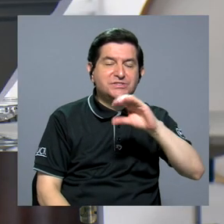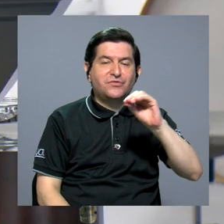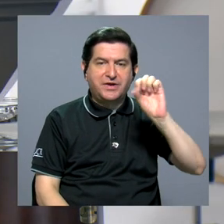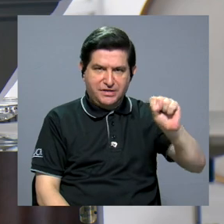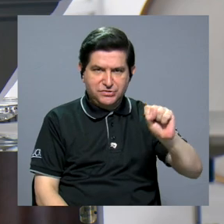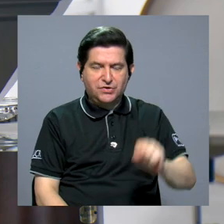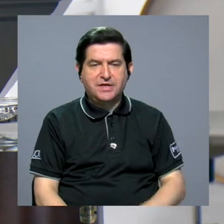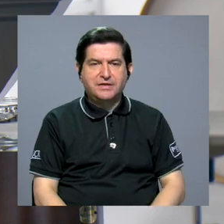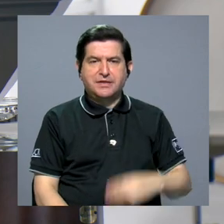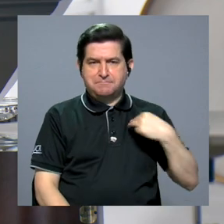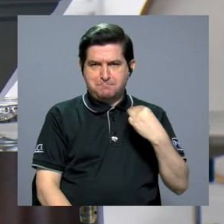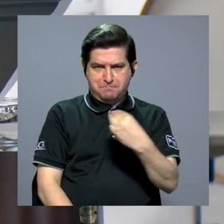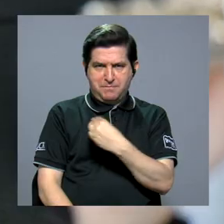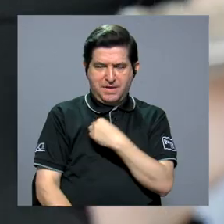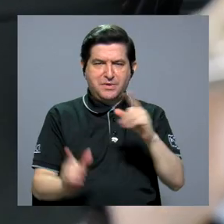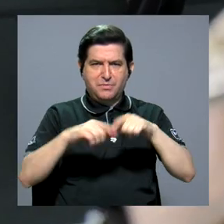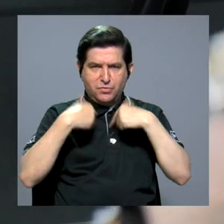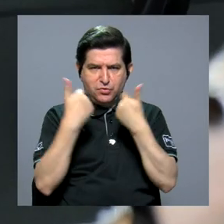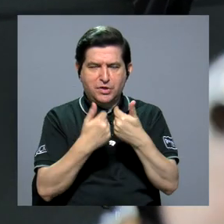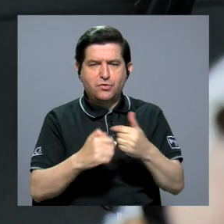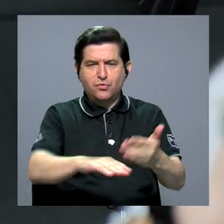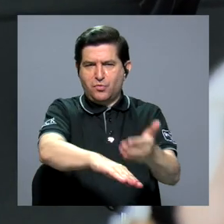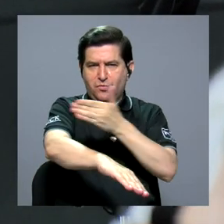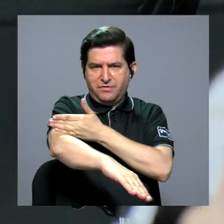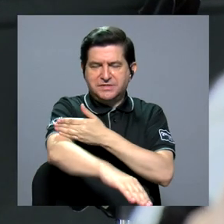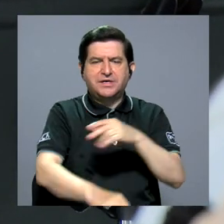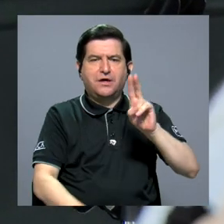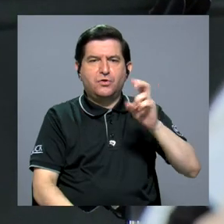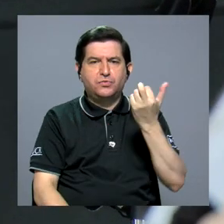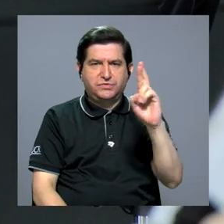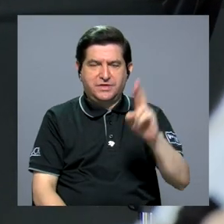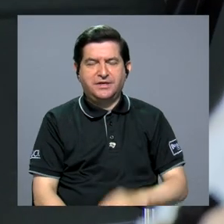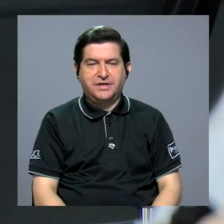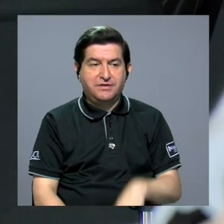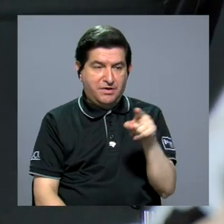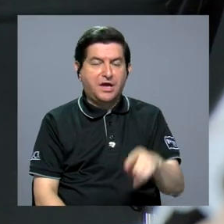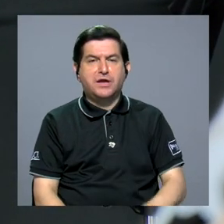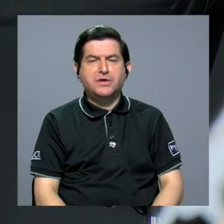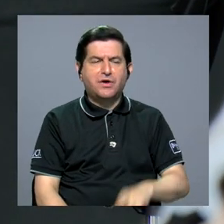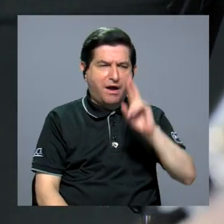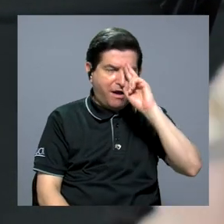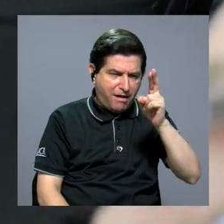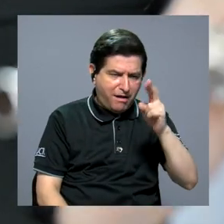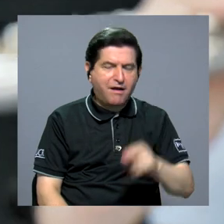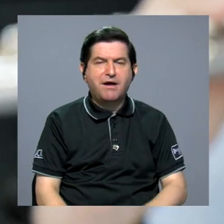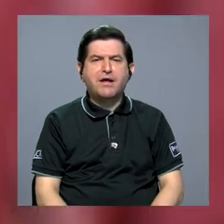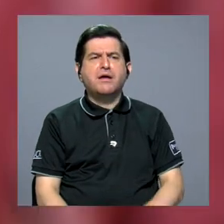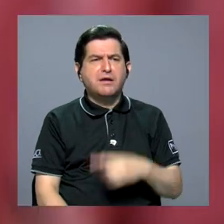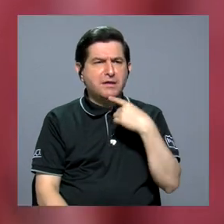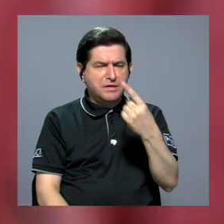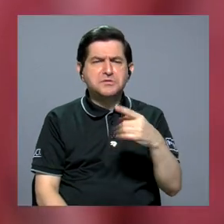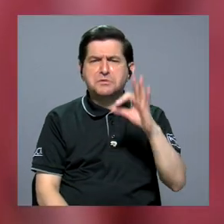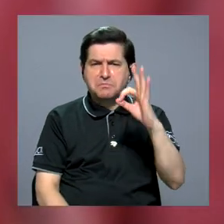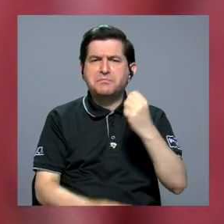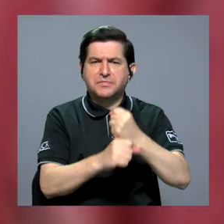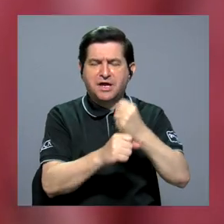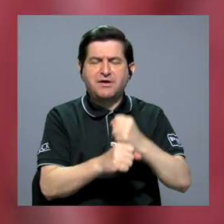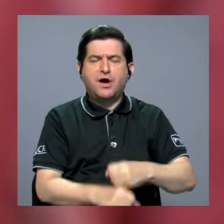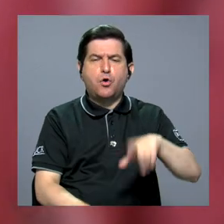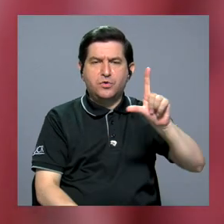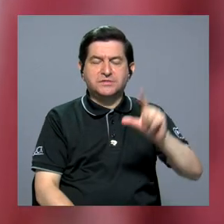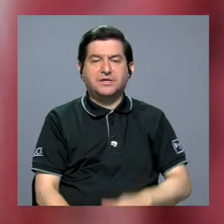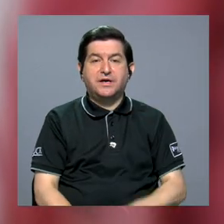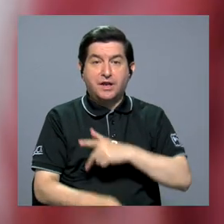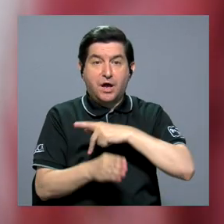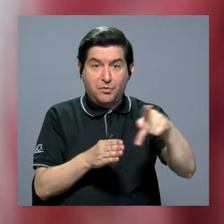Soledad son integrantes de la banda avanzada de la UCR. Ellos admiran y destacan la labor de Luisana. El